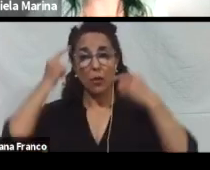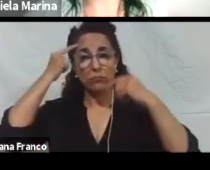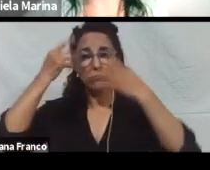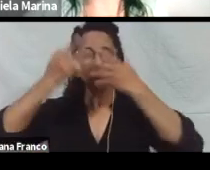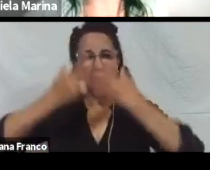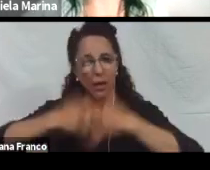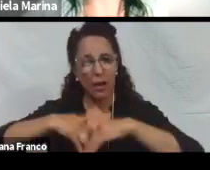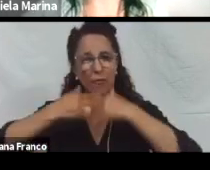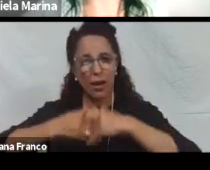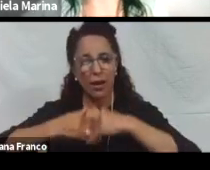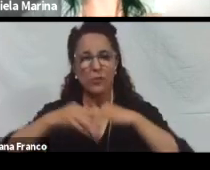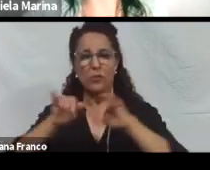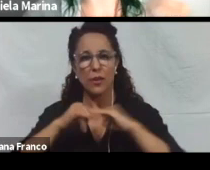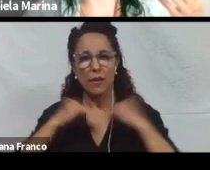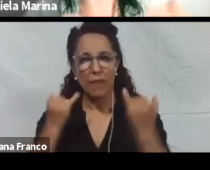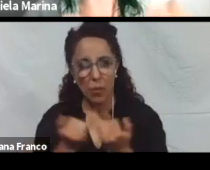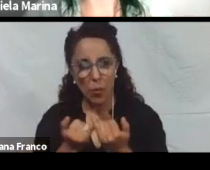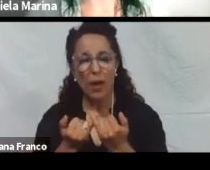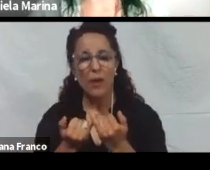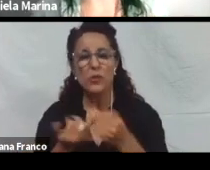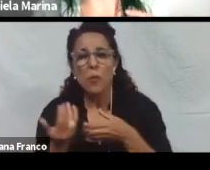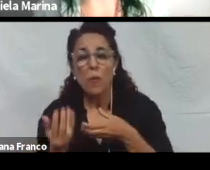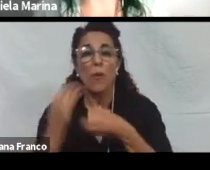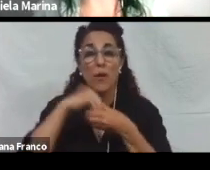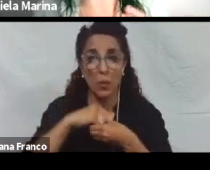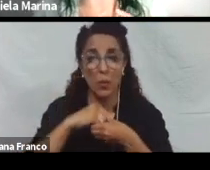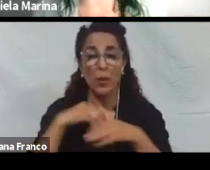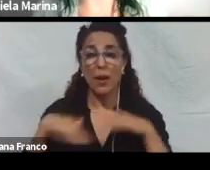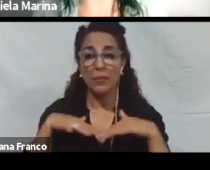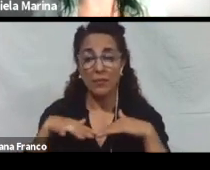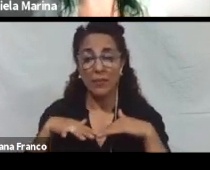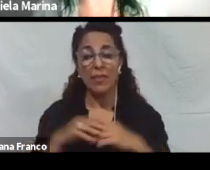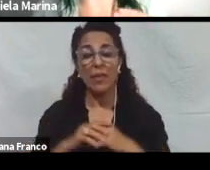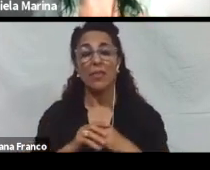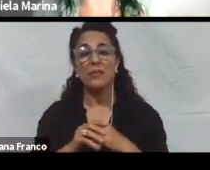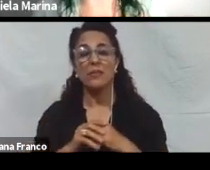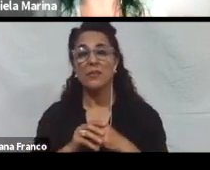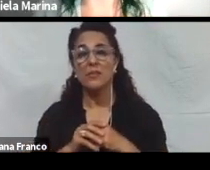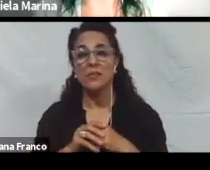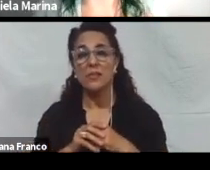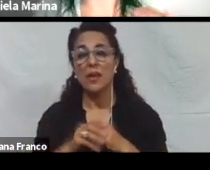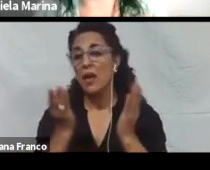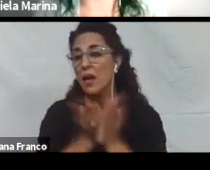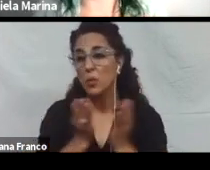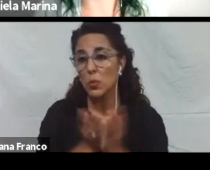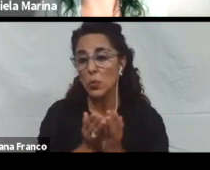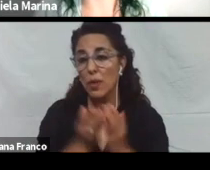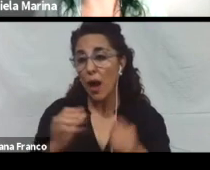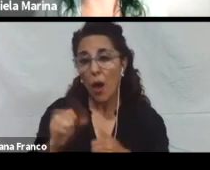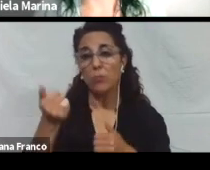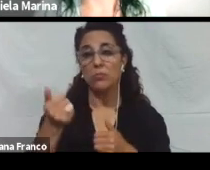Acá podemos incluir actividades que incluyan un medio por el cual los estudiantes obtengan el feedback